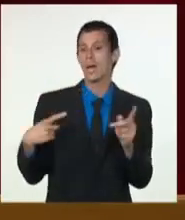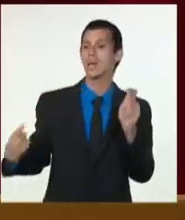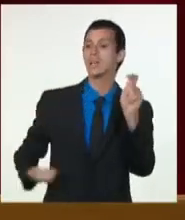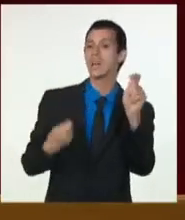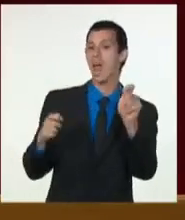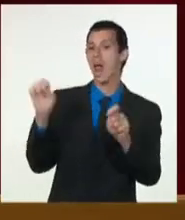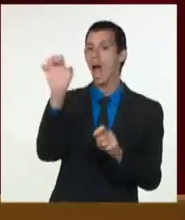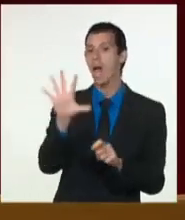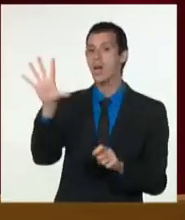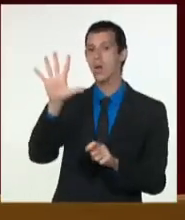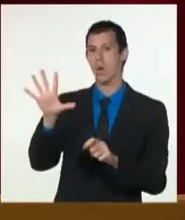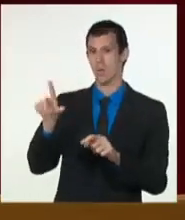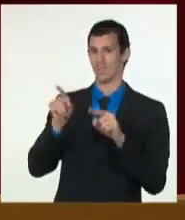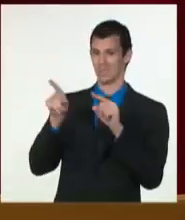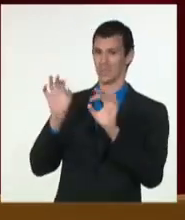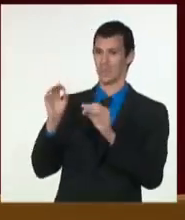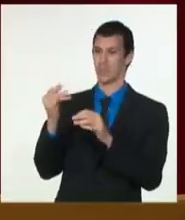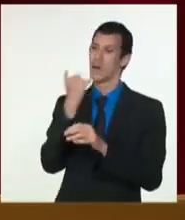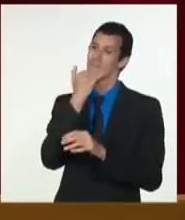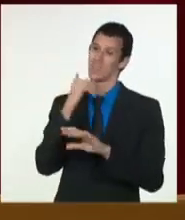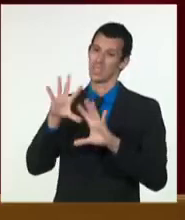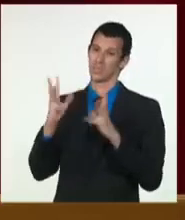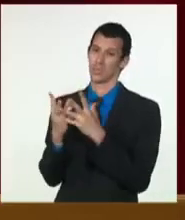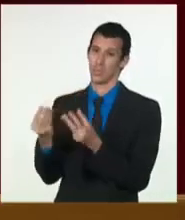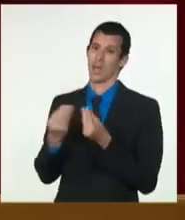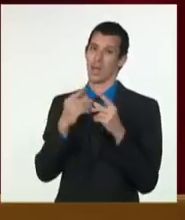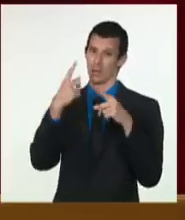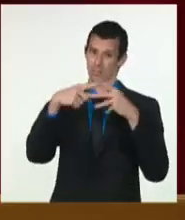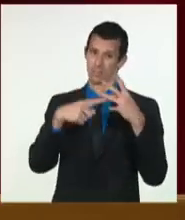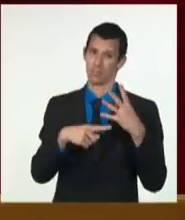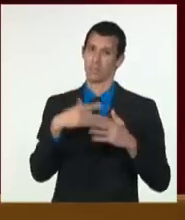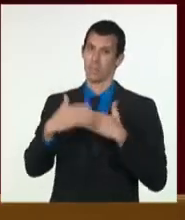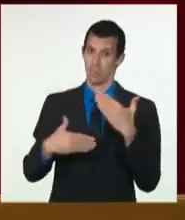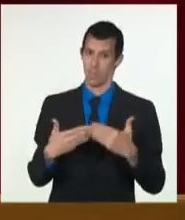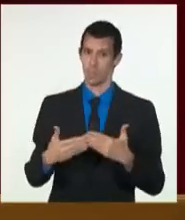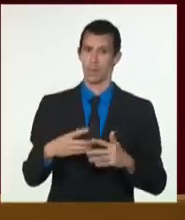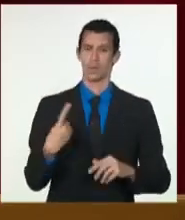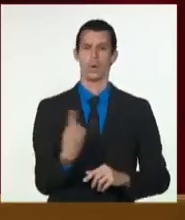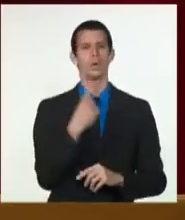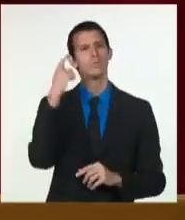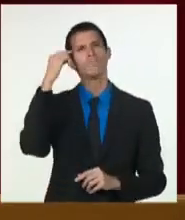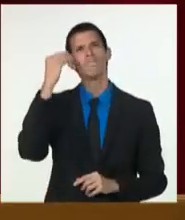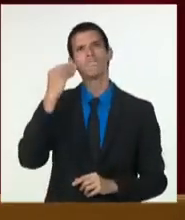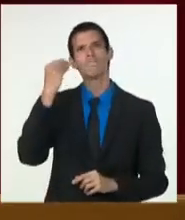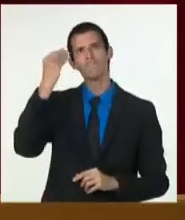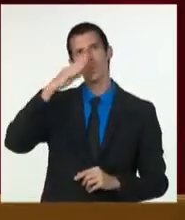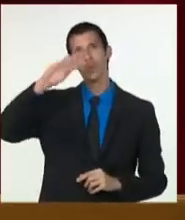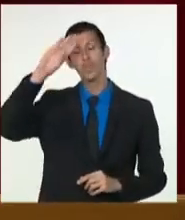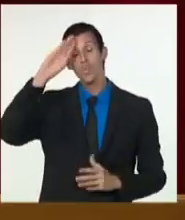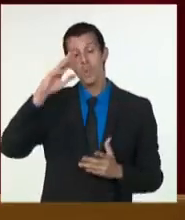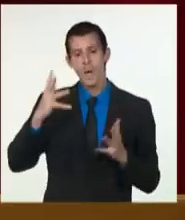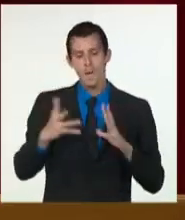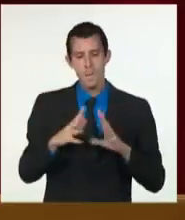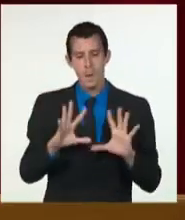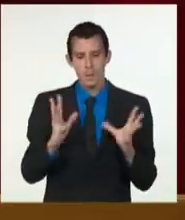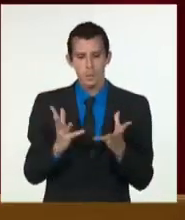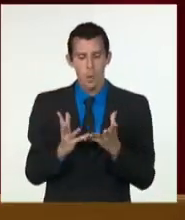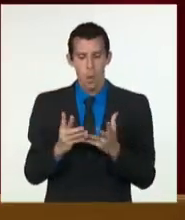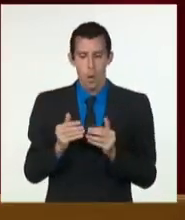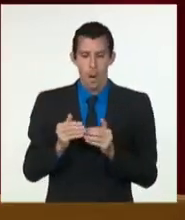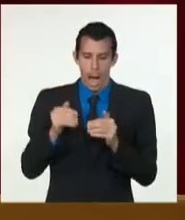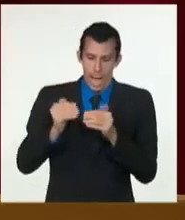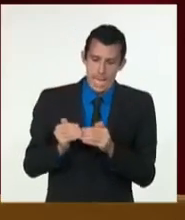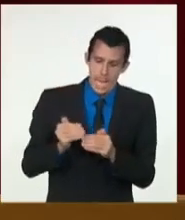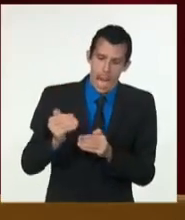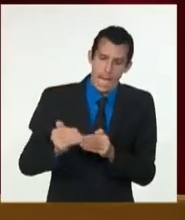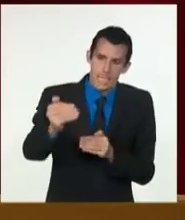principales obstáculos para la implantación de la estrategia de reanimación de la economía en el corto, mediano y